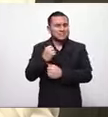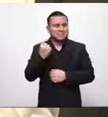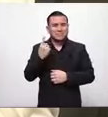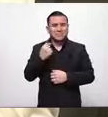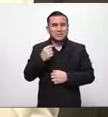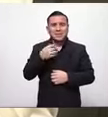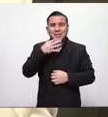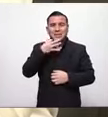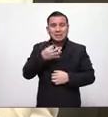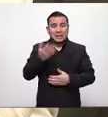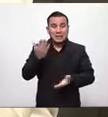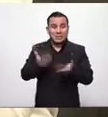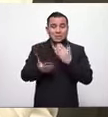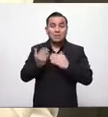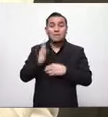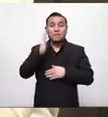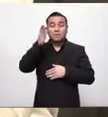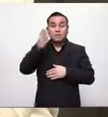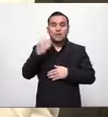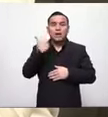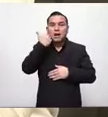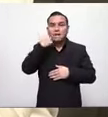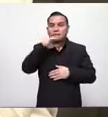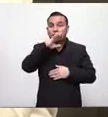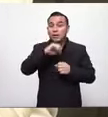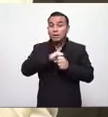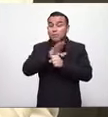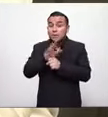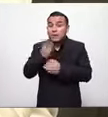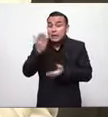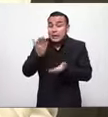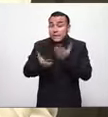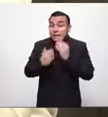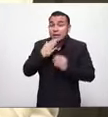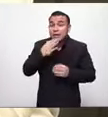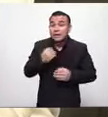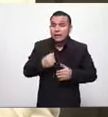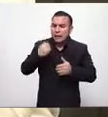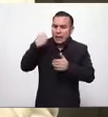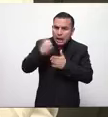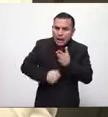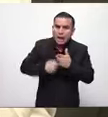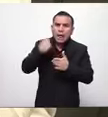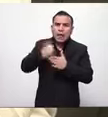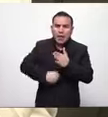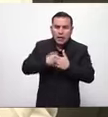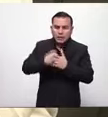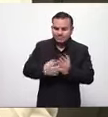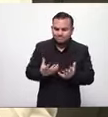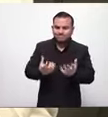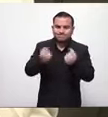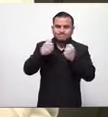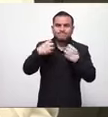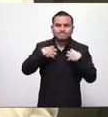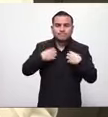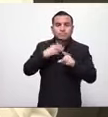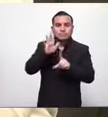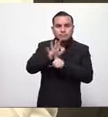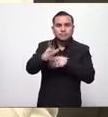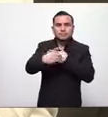algunos de ellos los que se conviertan en nuestros pacientes y créanme que vamos a hacer el máximo esfuerzo por sacarlos adelante